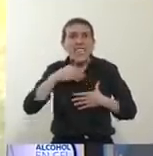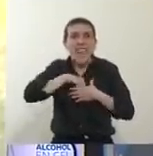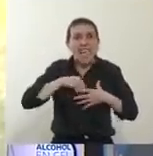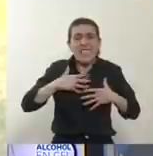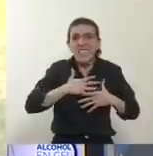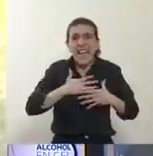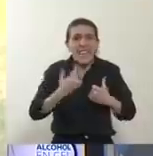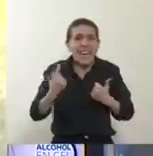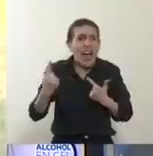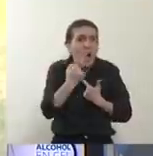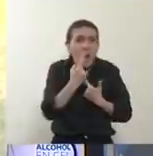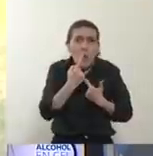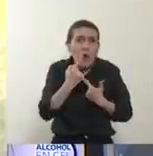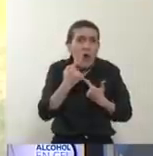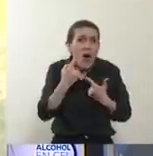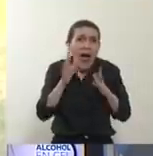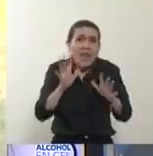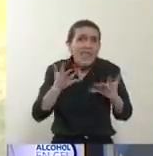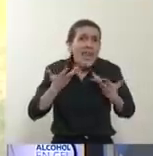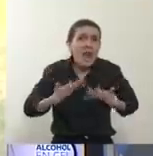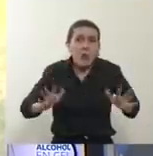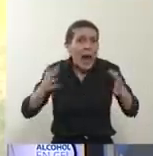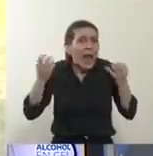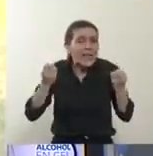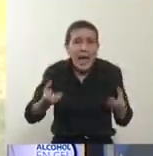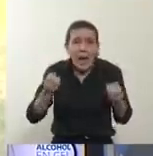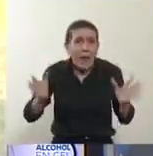que está viviendo lo que estamos viviendo todos.